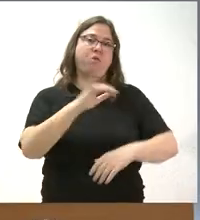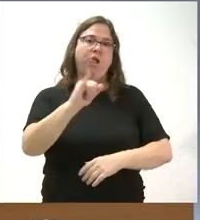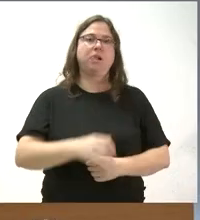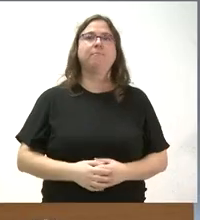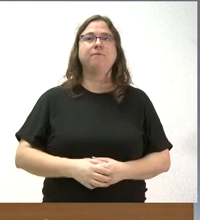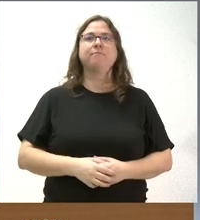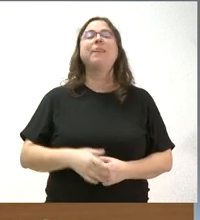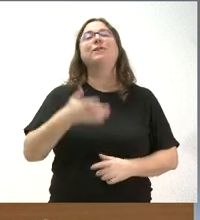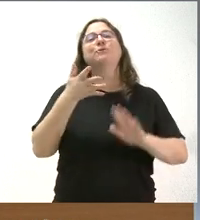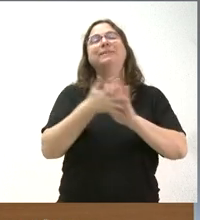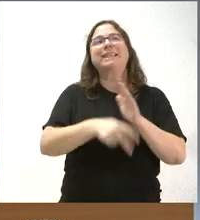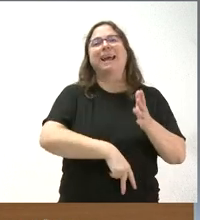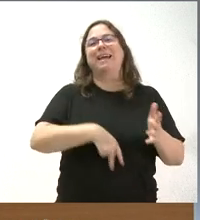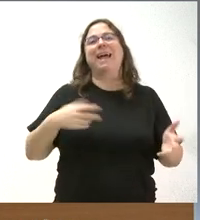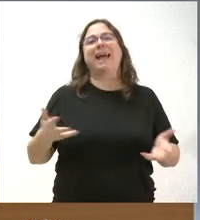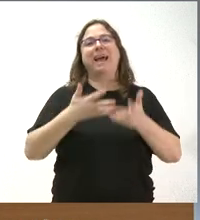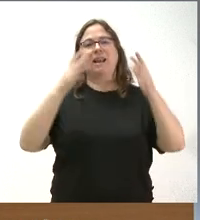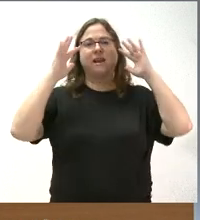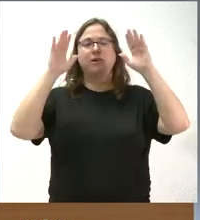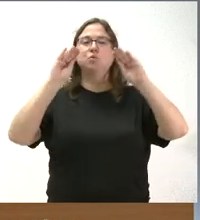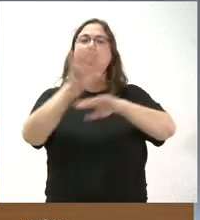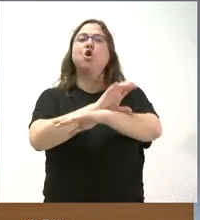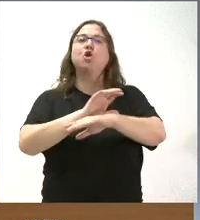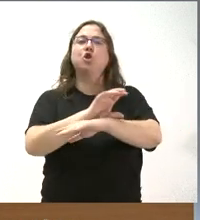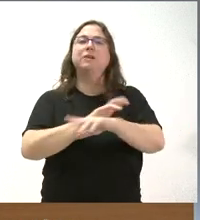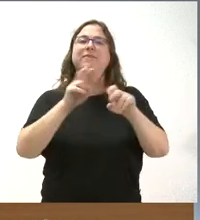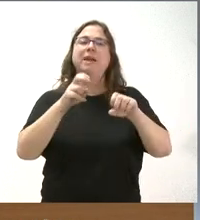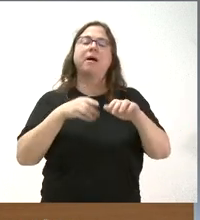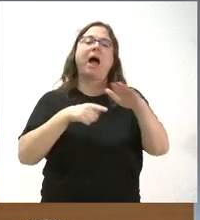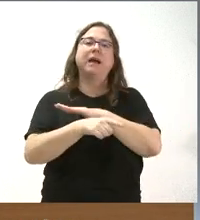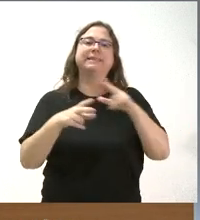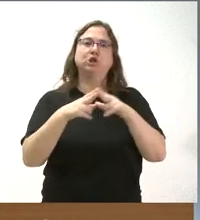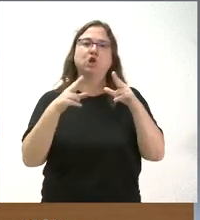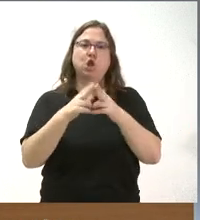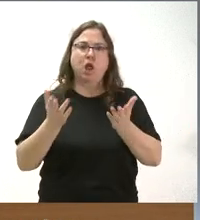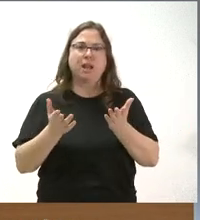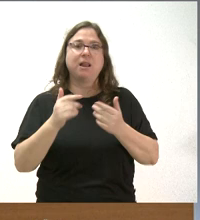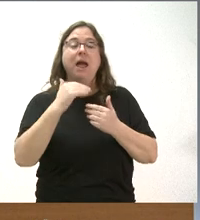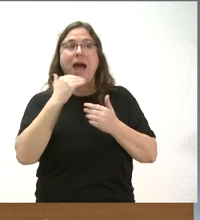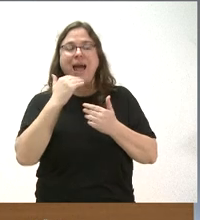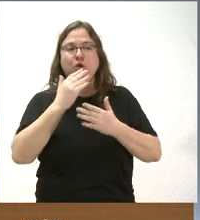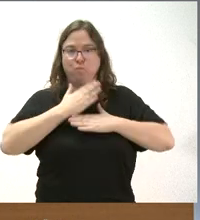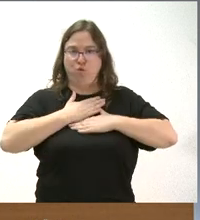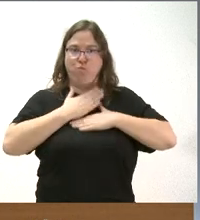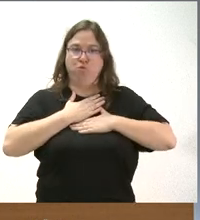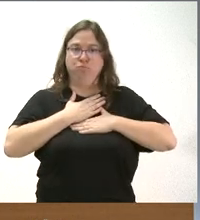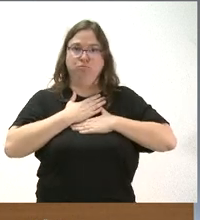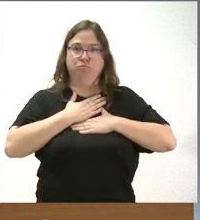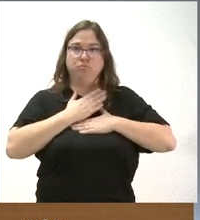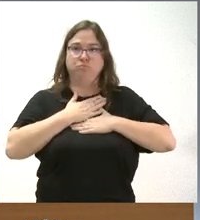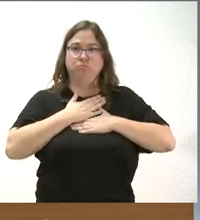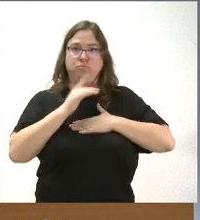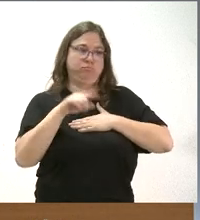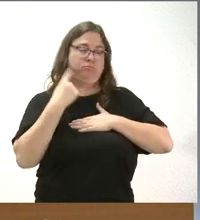Me refería a la filosofía general que está aplicando la consejería respecto a los agentes sociales. Si eso es algo asumido como propio y como